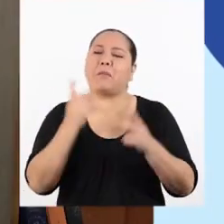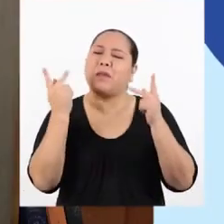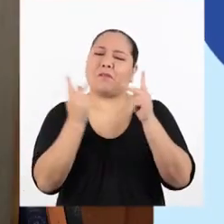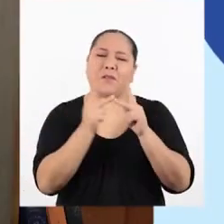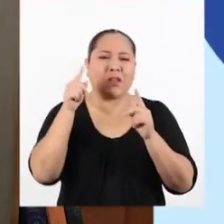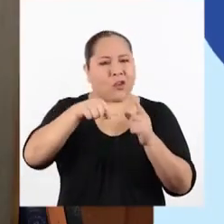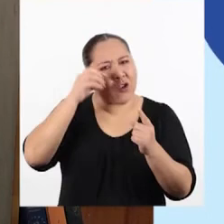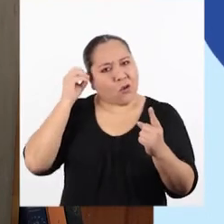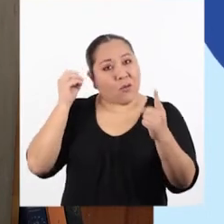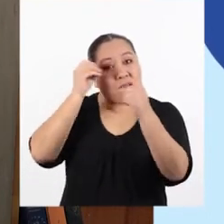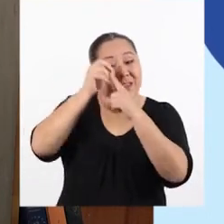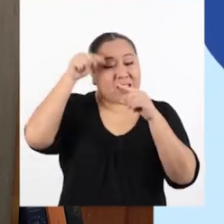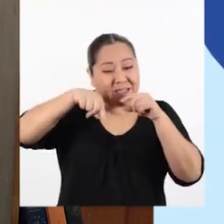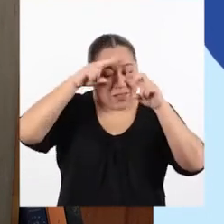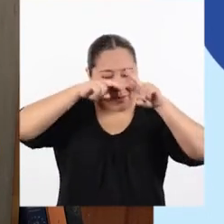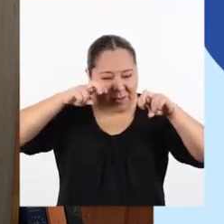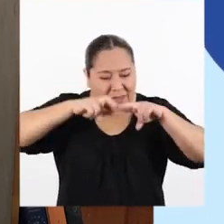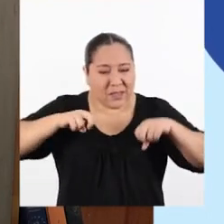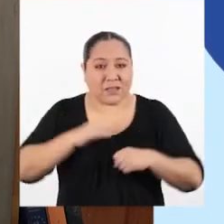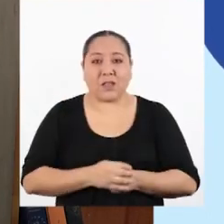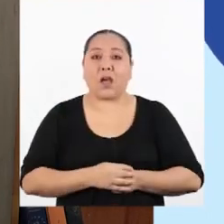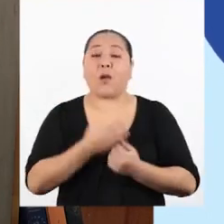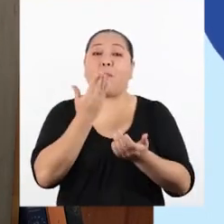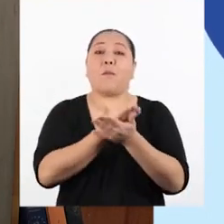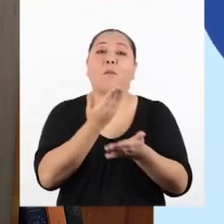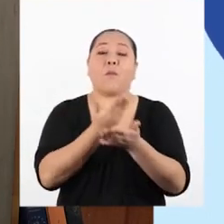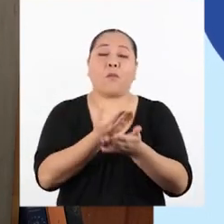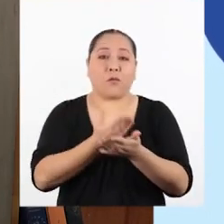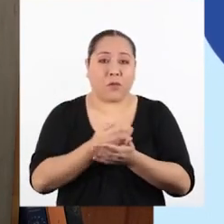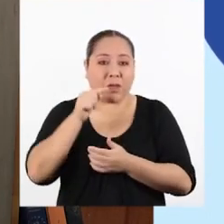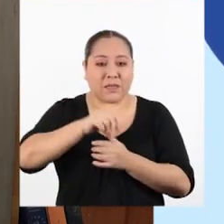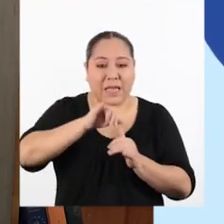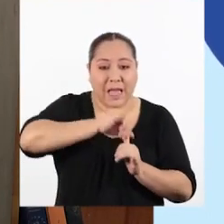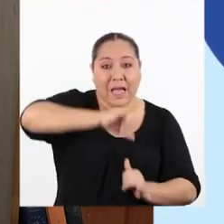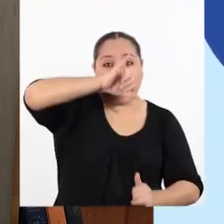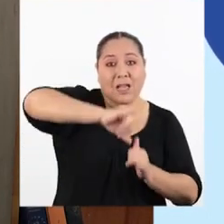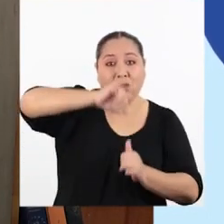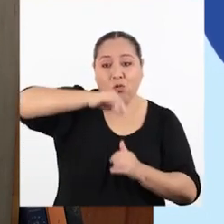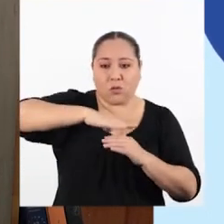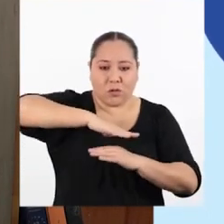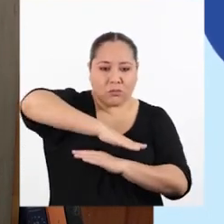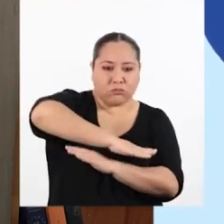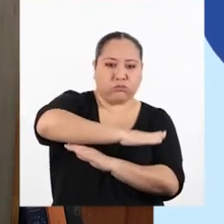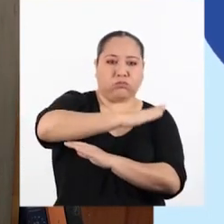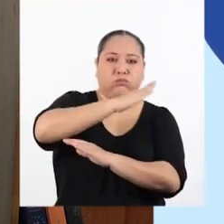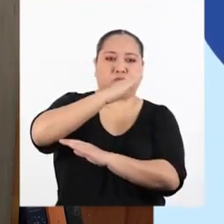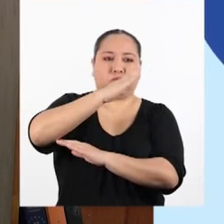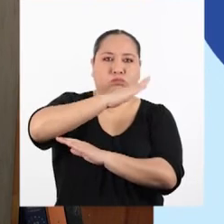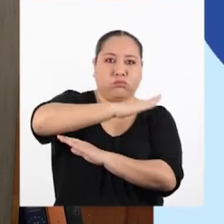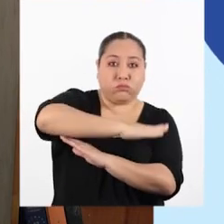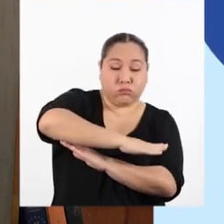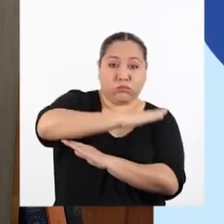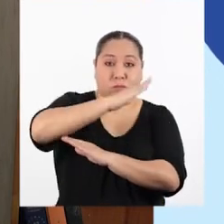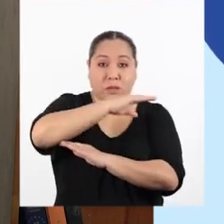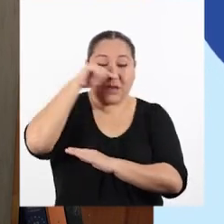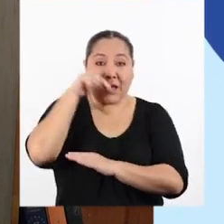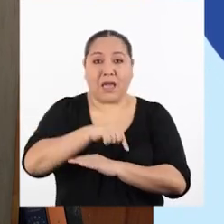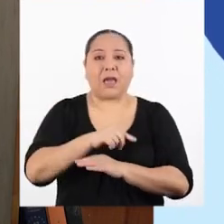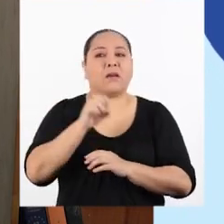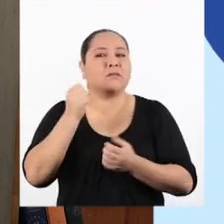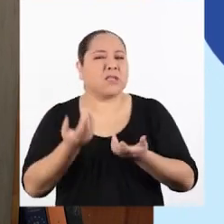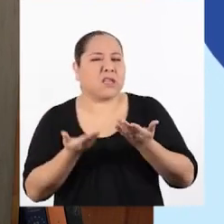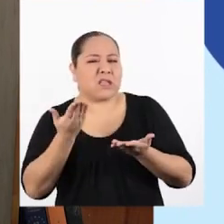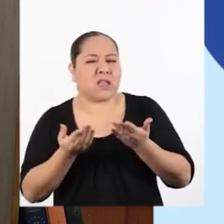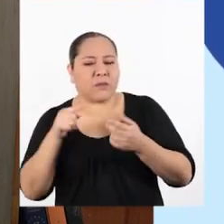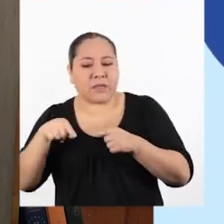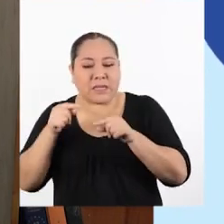objetivo de esta indagación es comprobar si la altura del desplazamiento de la palanca respecto